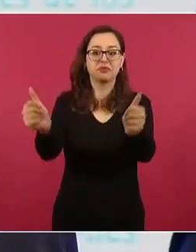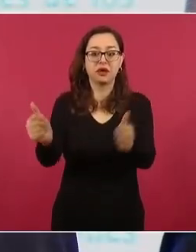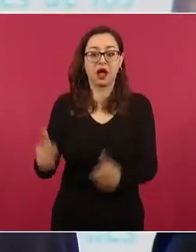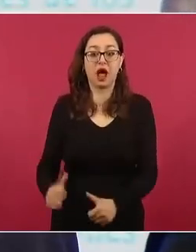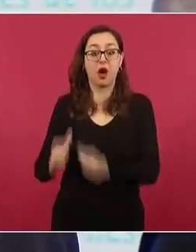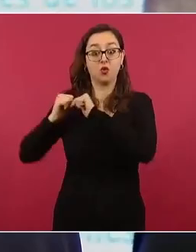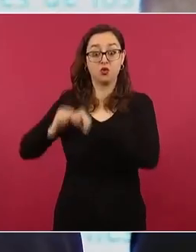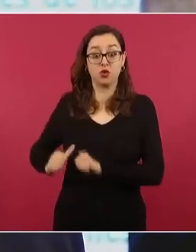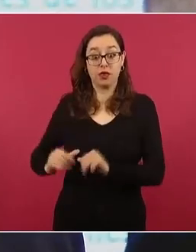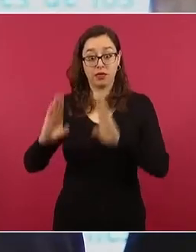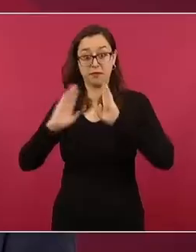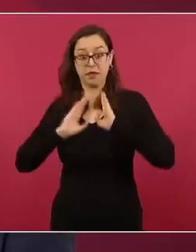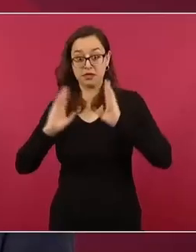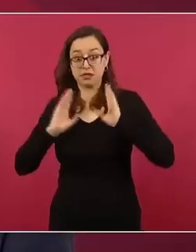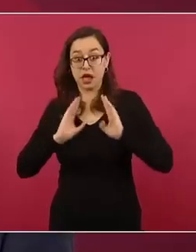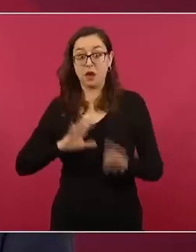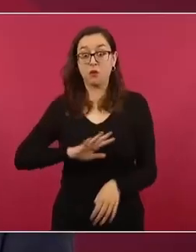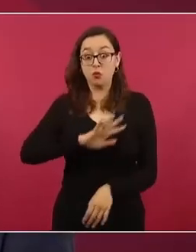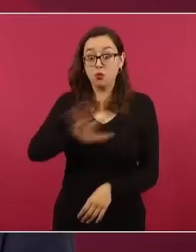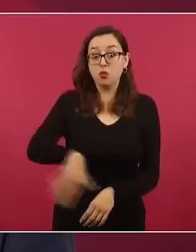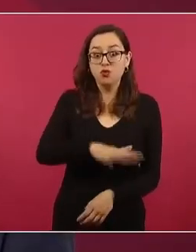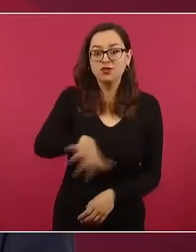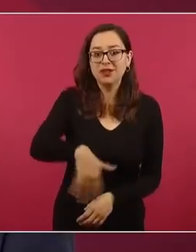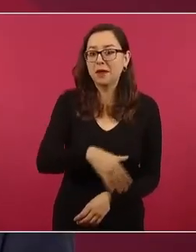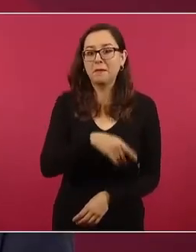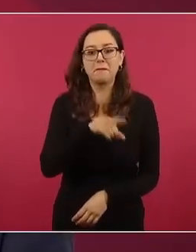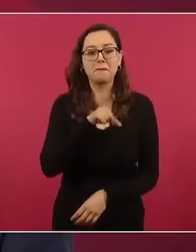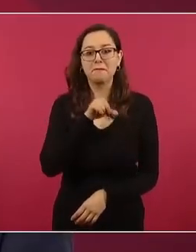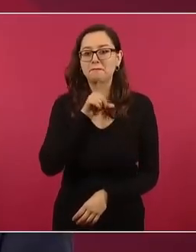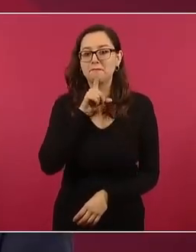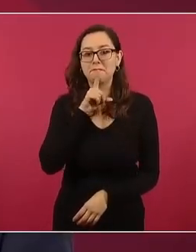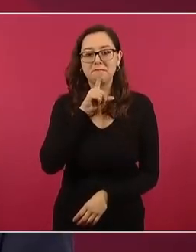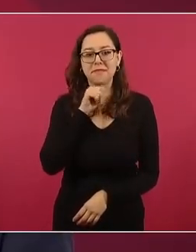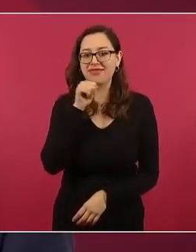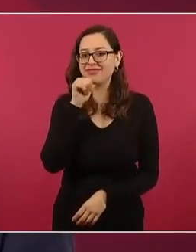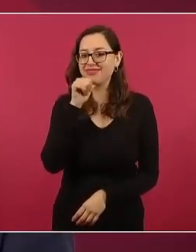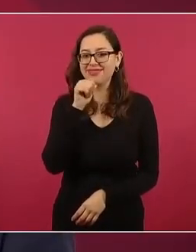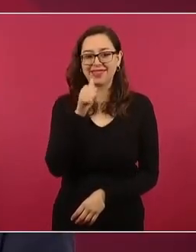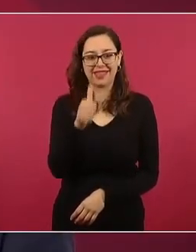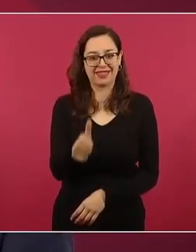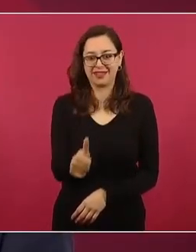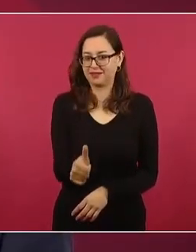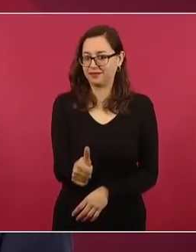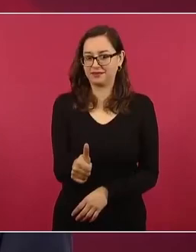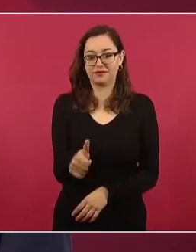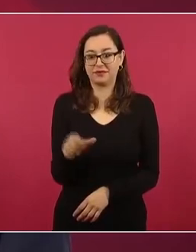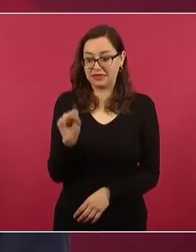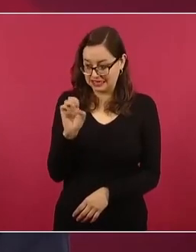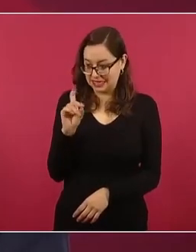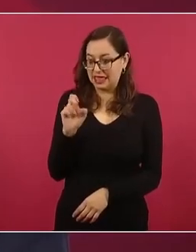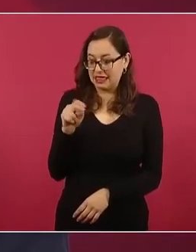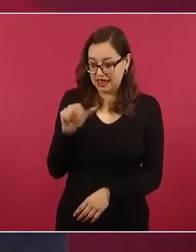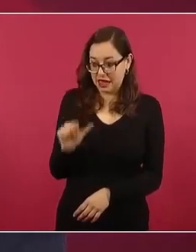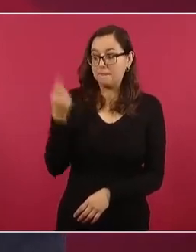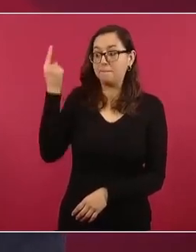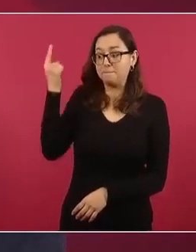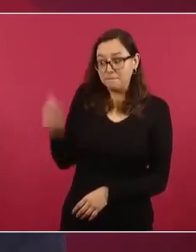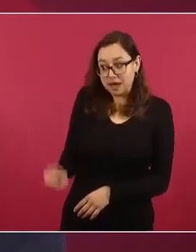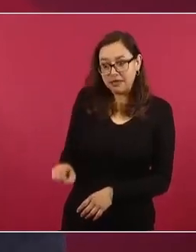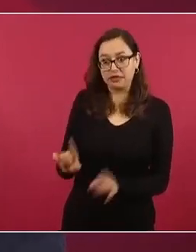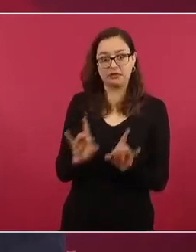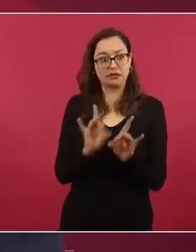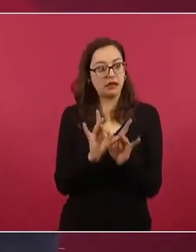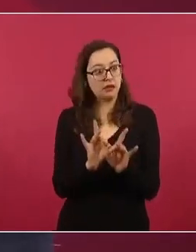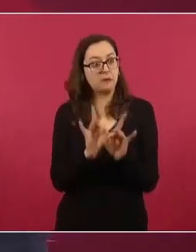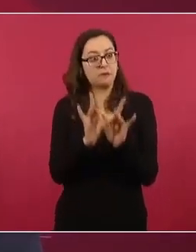activaron el mecanismo de búsqueda que establece el protocolo de búsqueda de la Secretaría de la Defensa Nacional, que de